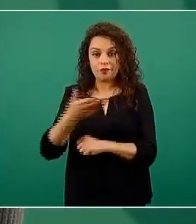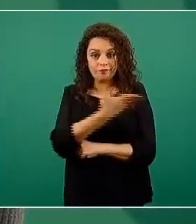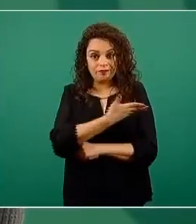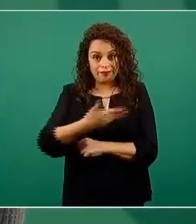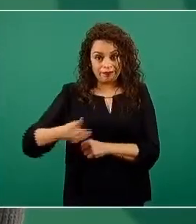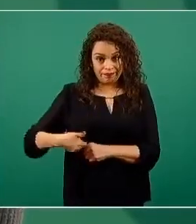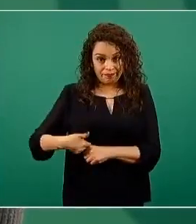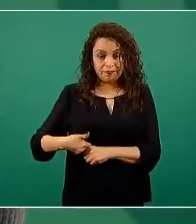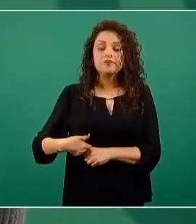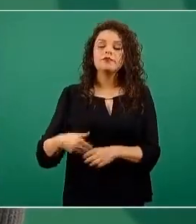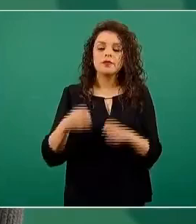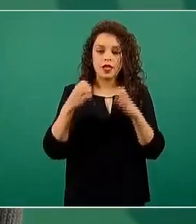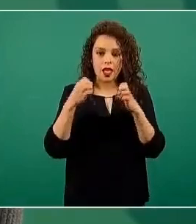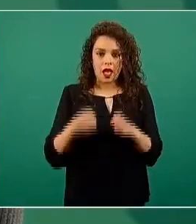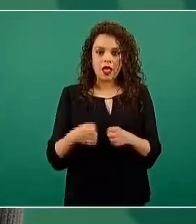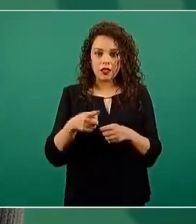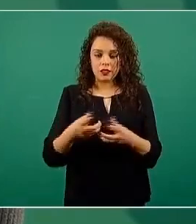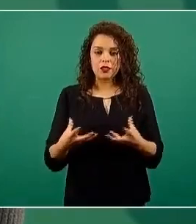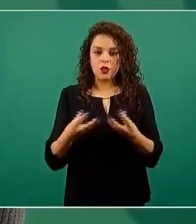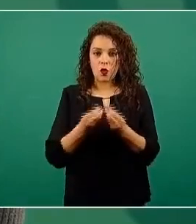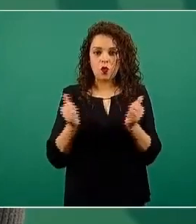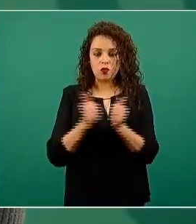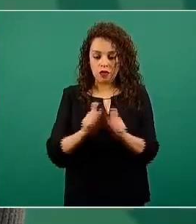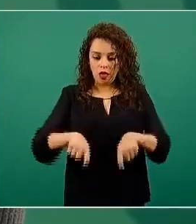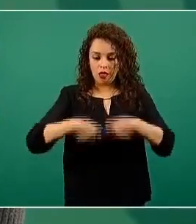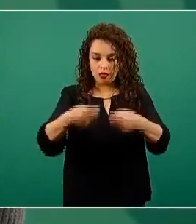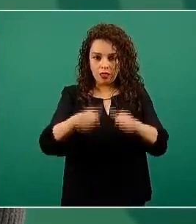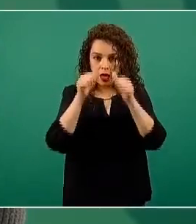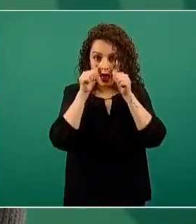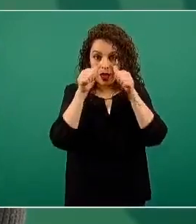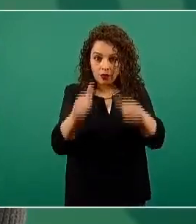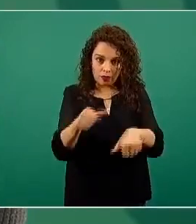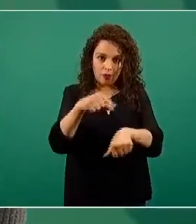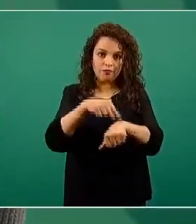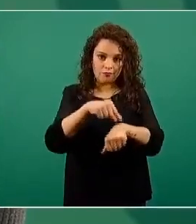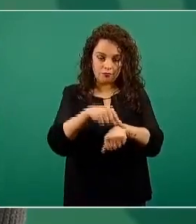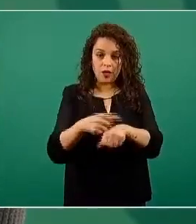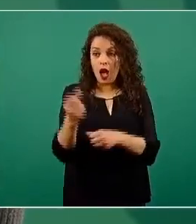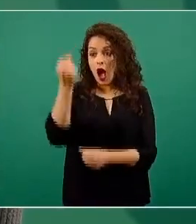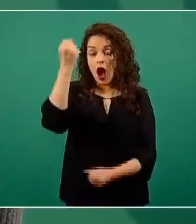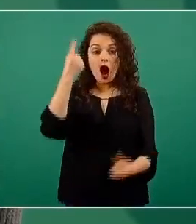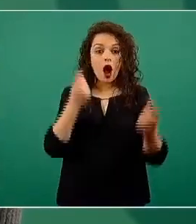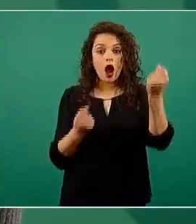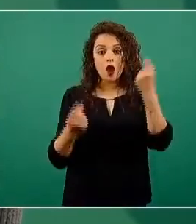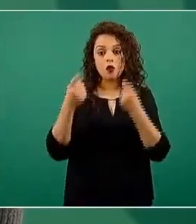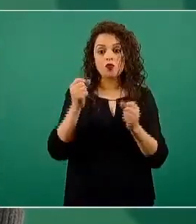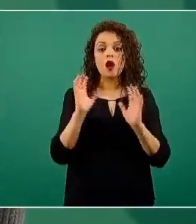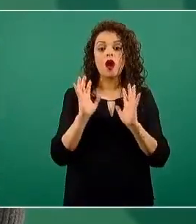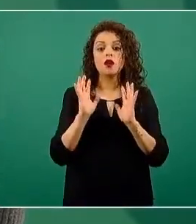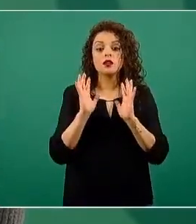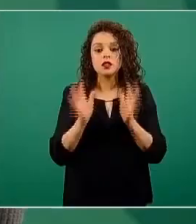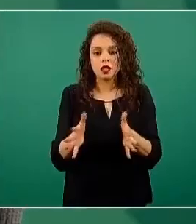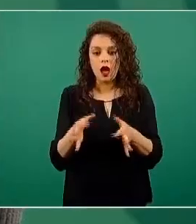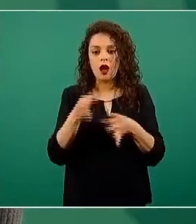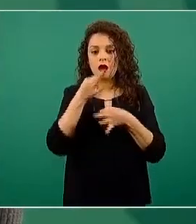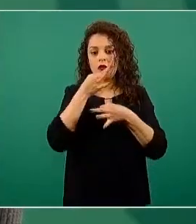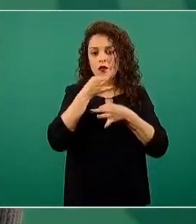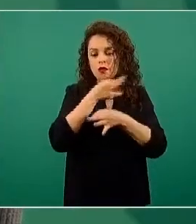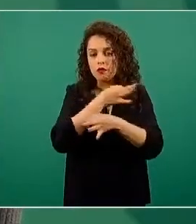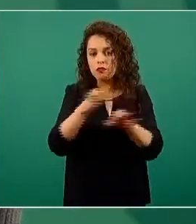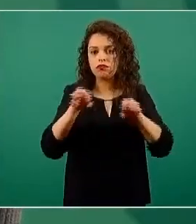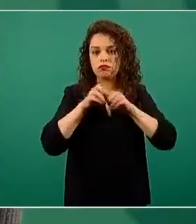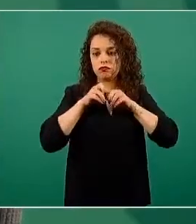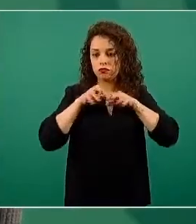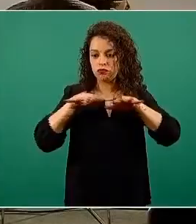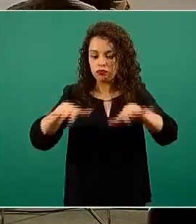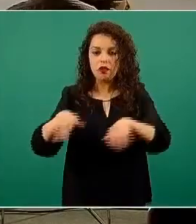de este marco que es la atención médica. Algunas de ellas han manifestado ya públicamente a través de